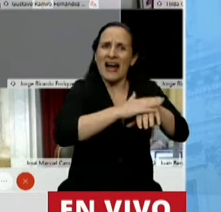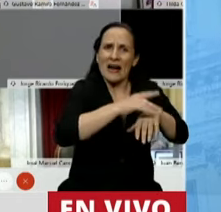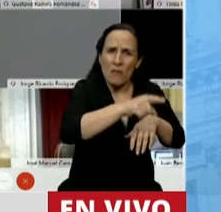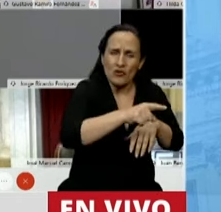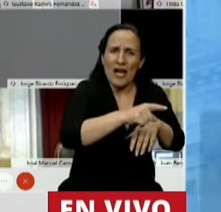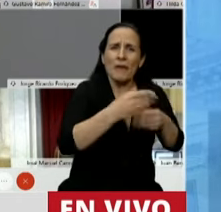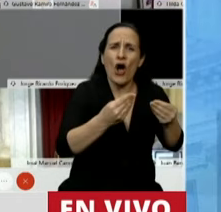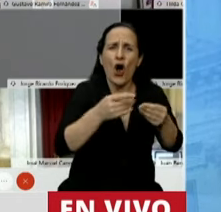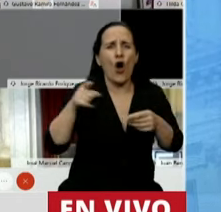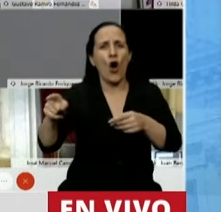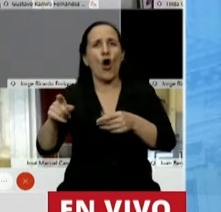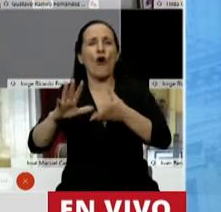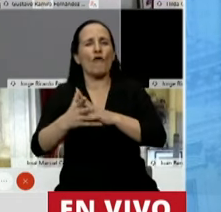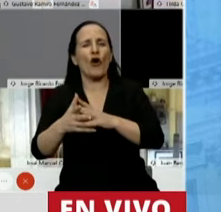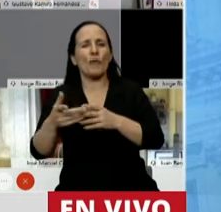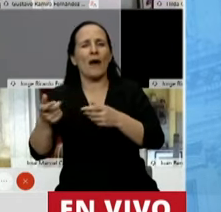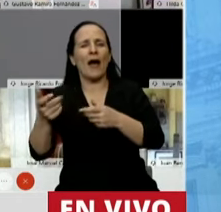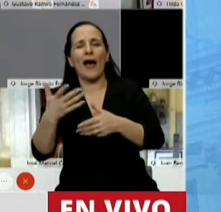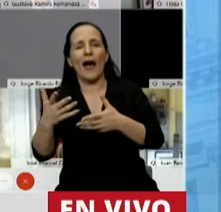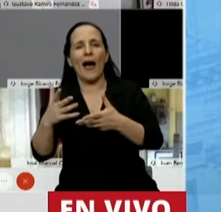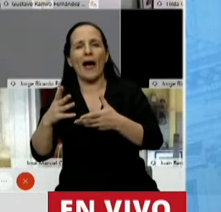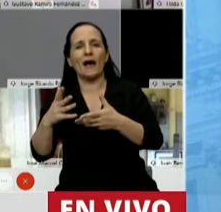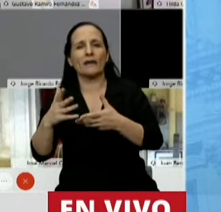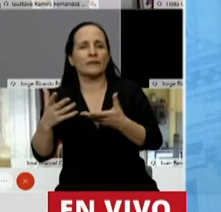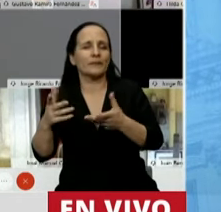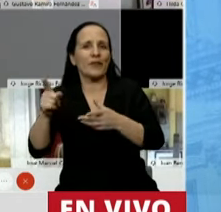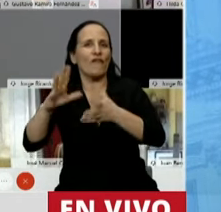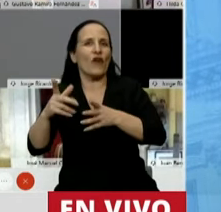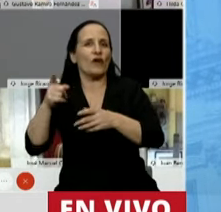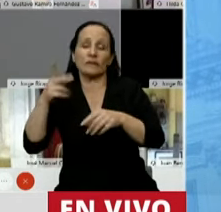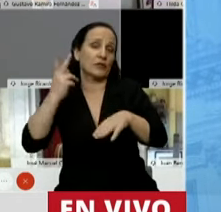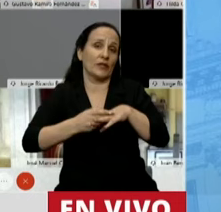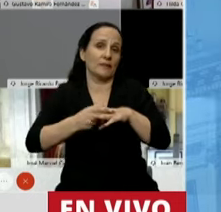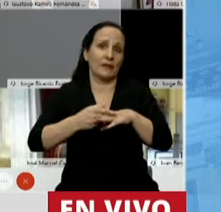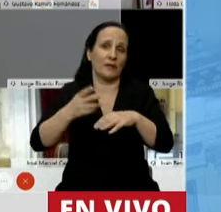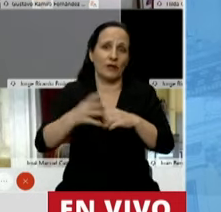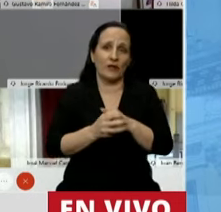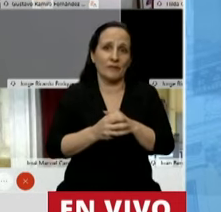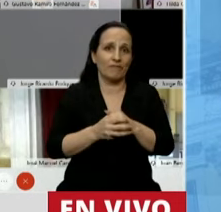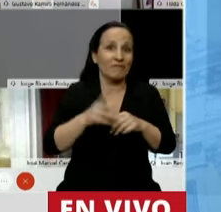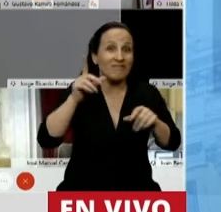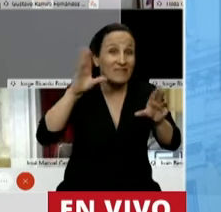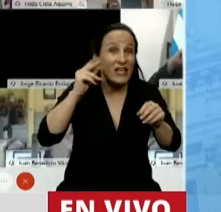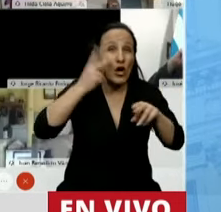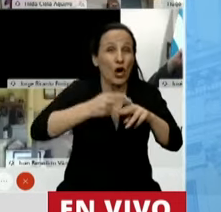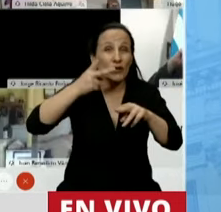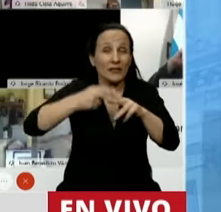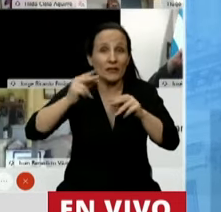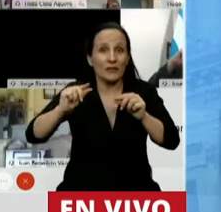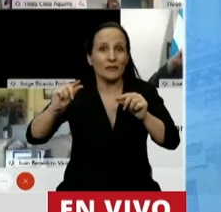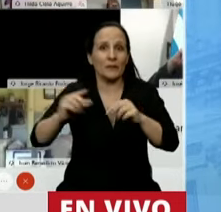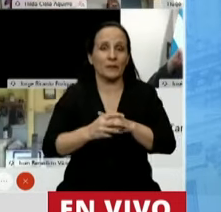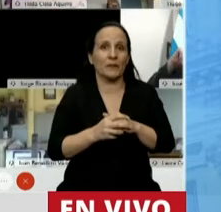un socialismo siglo XXI como es el modelo de Manu. Estas son las definiciones. Y tiene una enorme confusión.